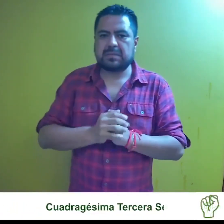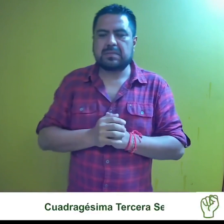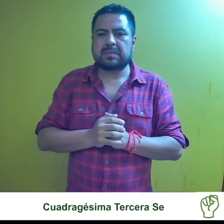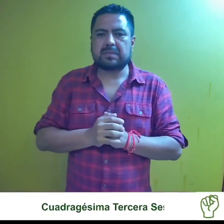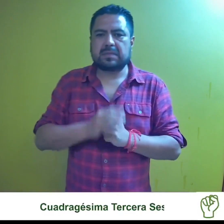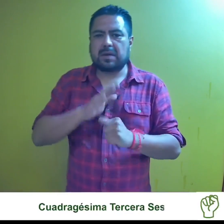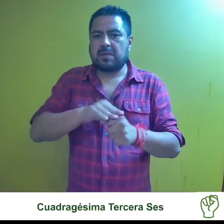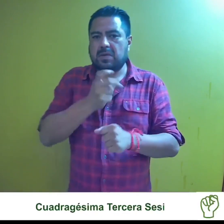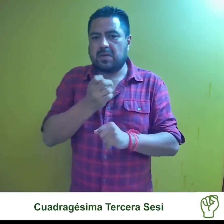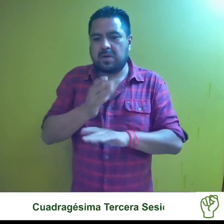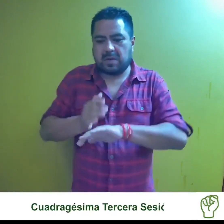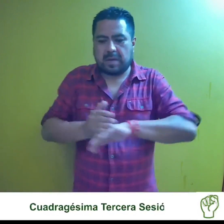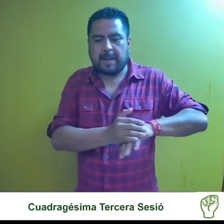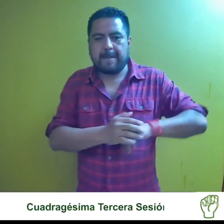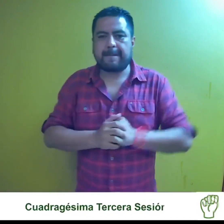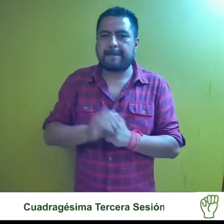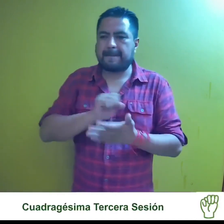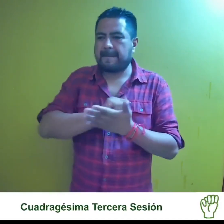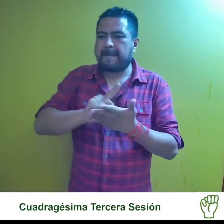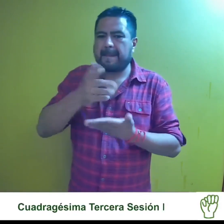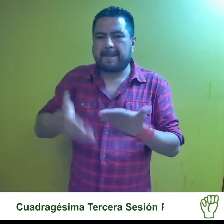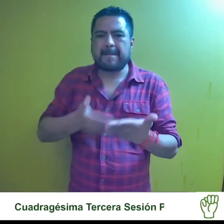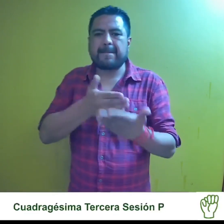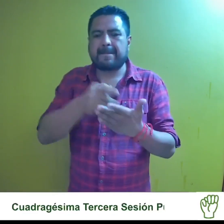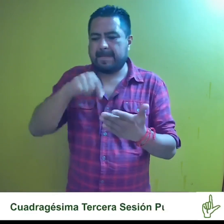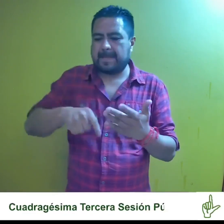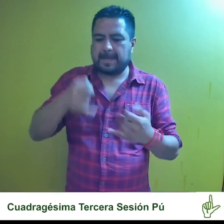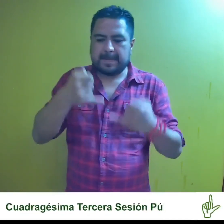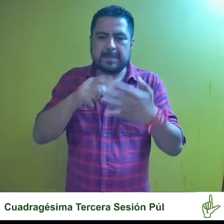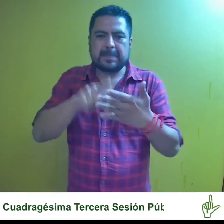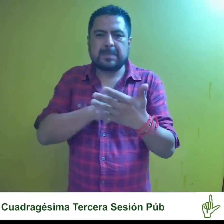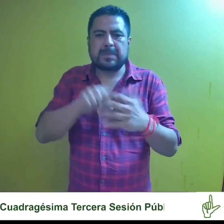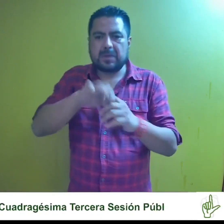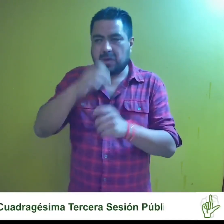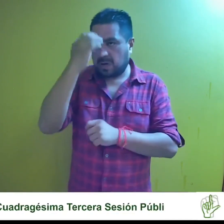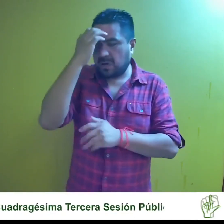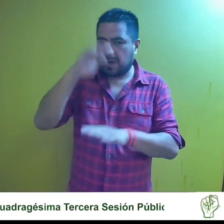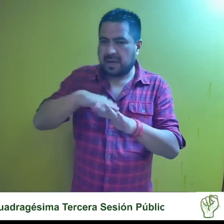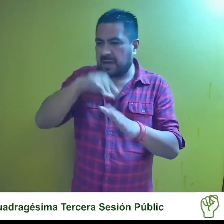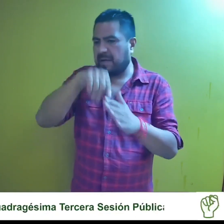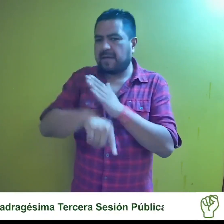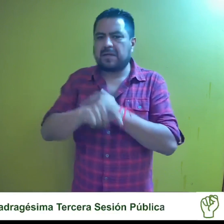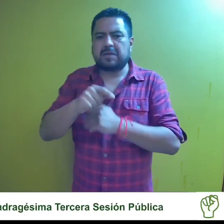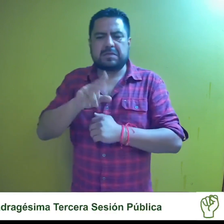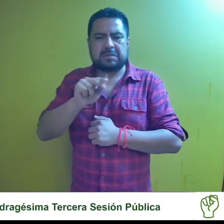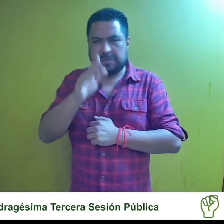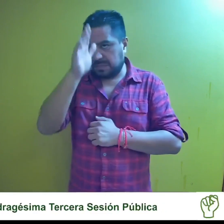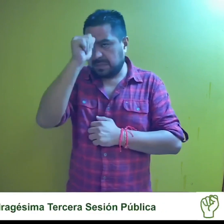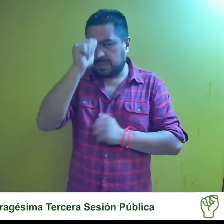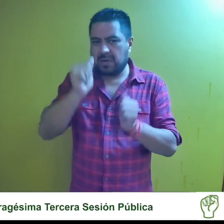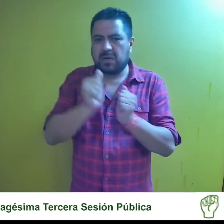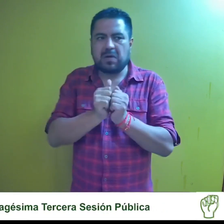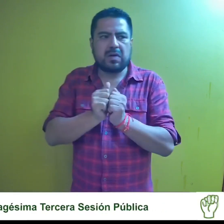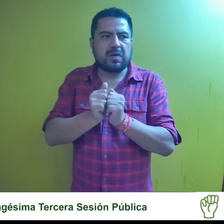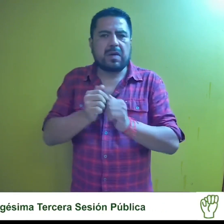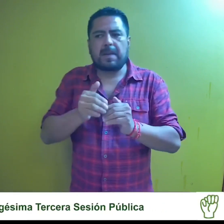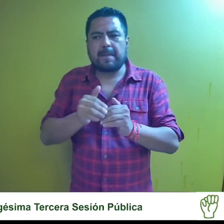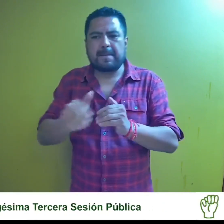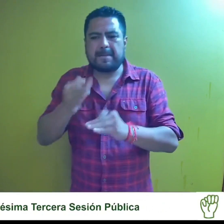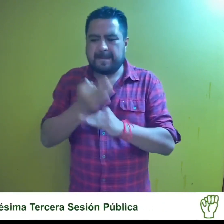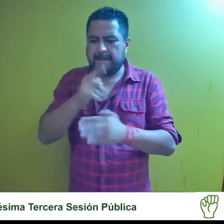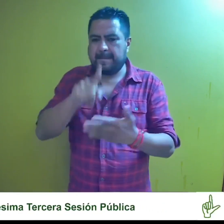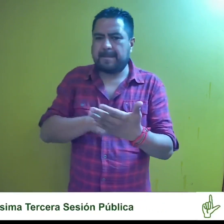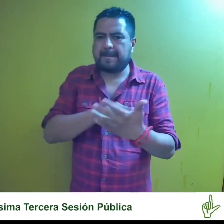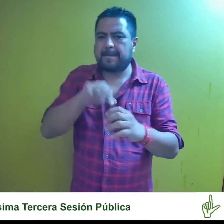Por otra parte, relativo a la solicitud del actor de que este tribunal electoral conozca y resuelva el fondo de su inconformidad por estar transcurriendo en el proceso electoral,